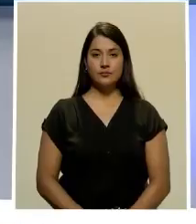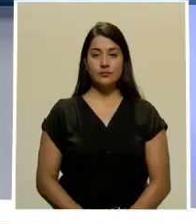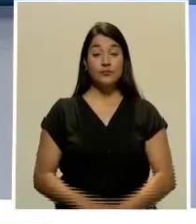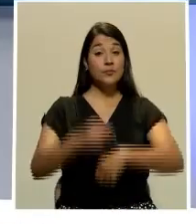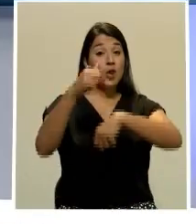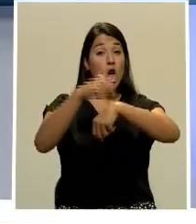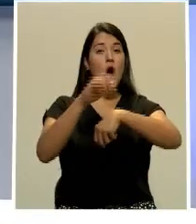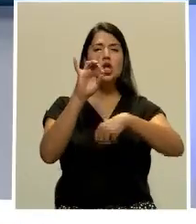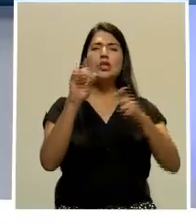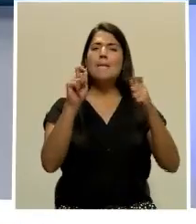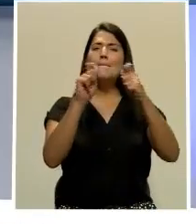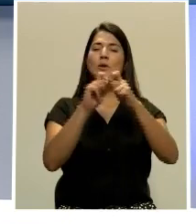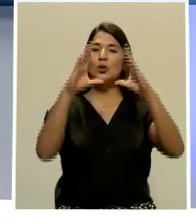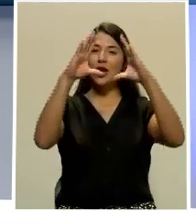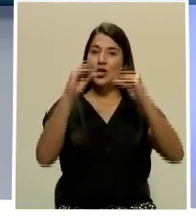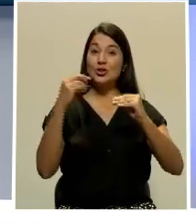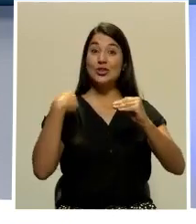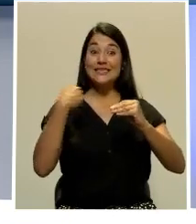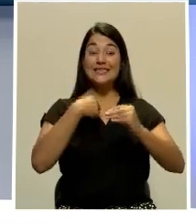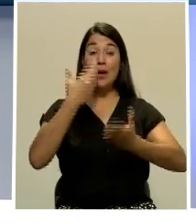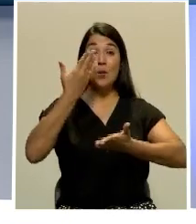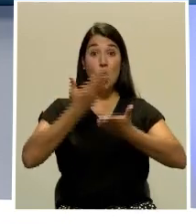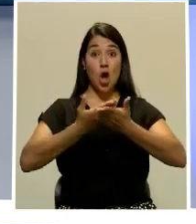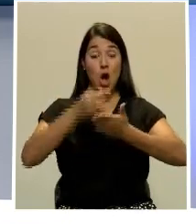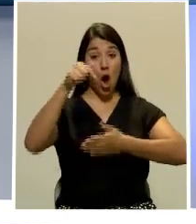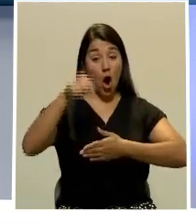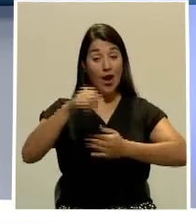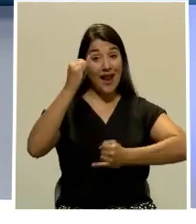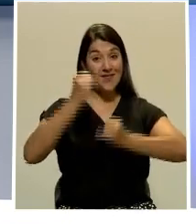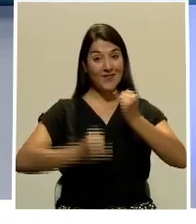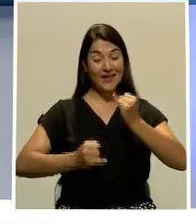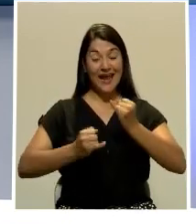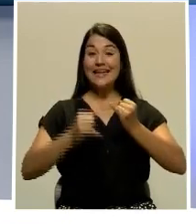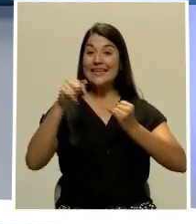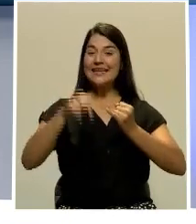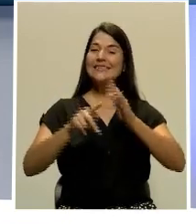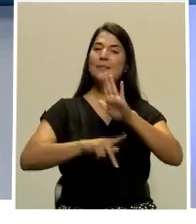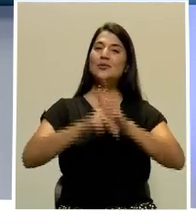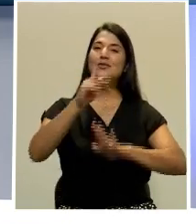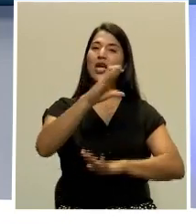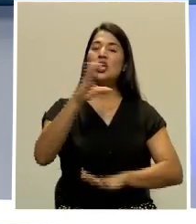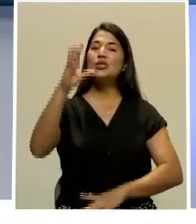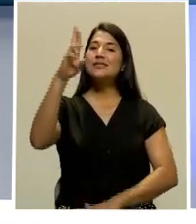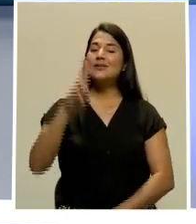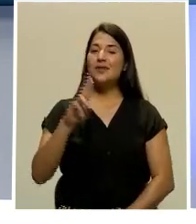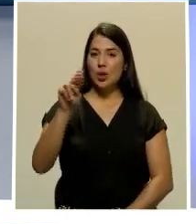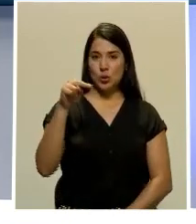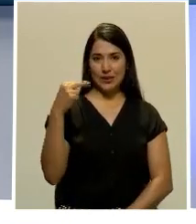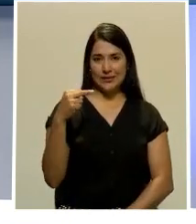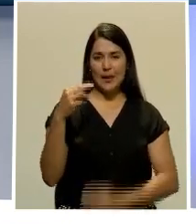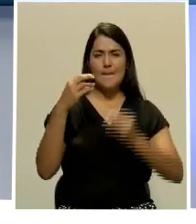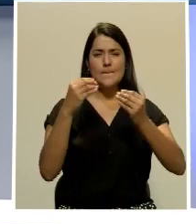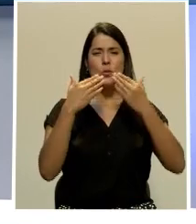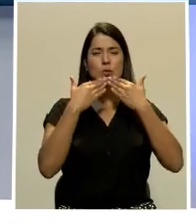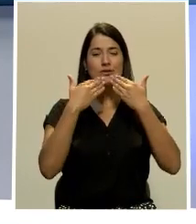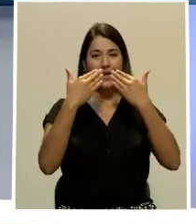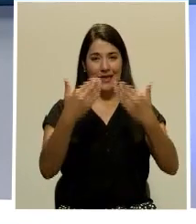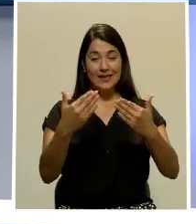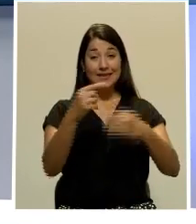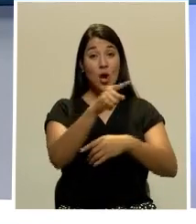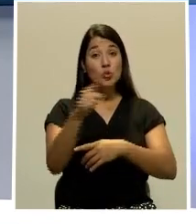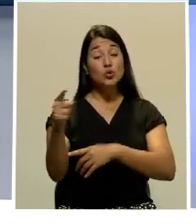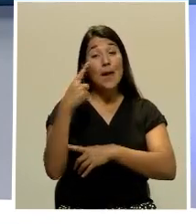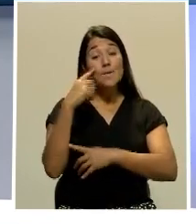A las 8 un punto de la noche llegamos por hoy al final de esta edición estelar de Costa Rica Noticias Muchas gracias